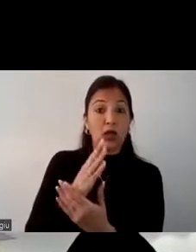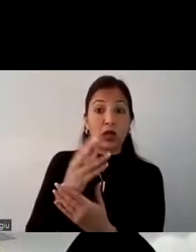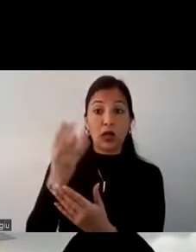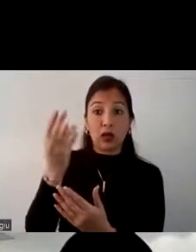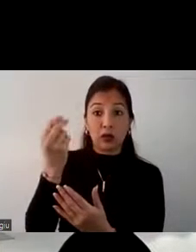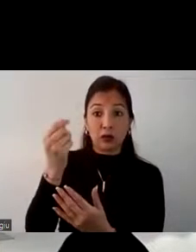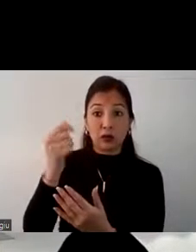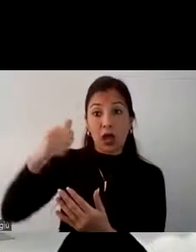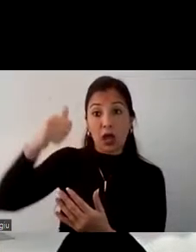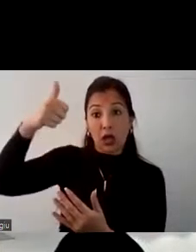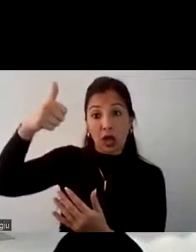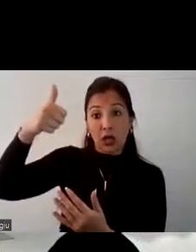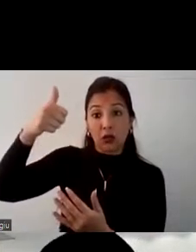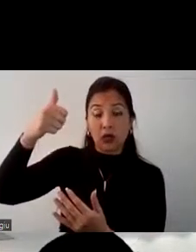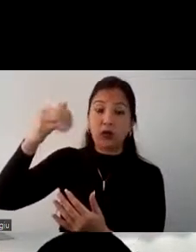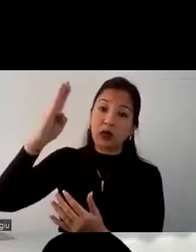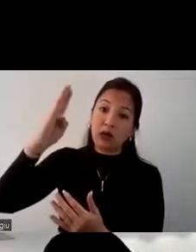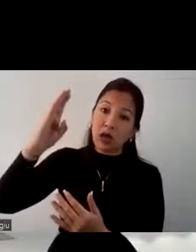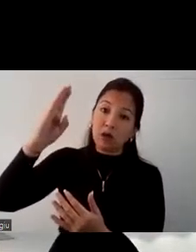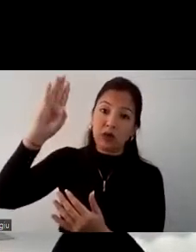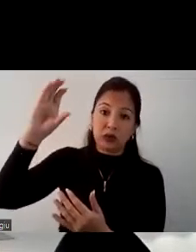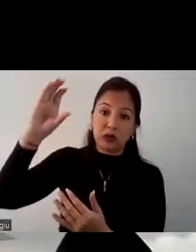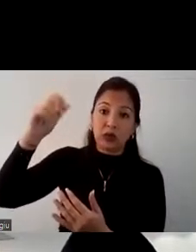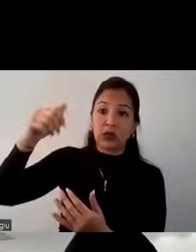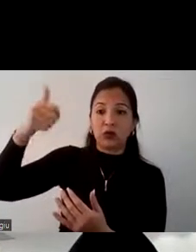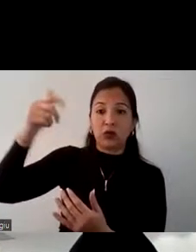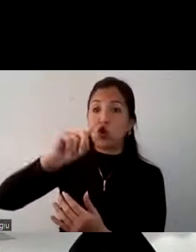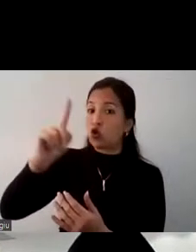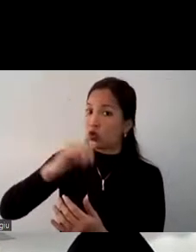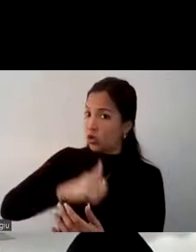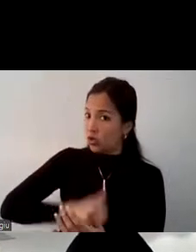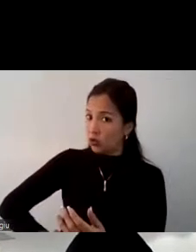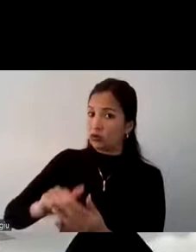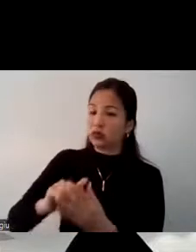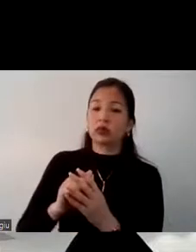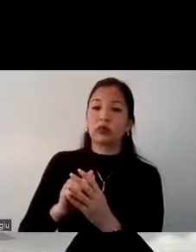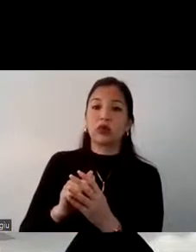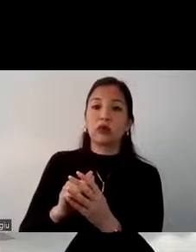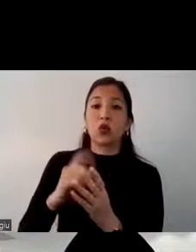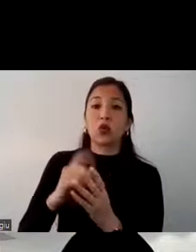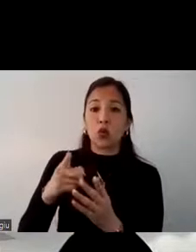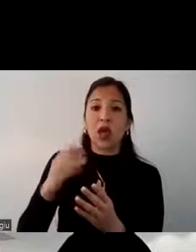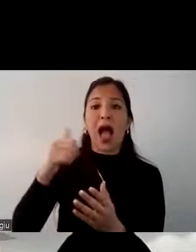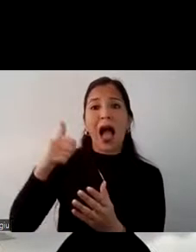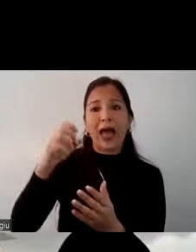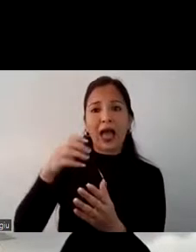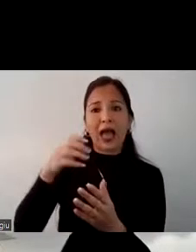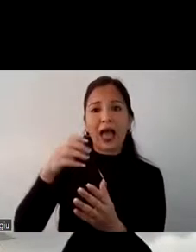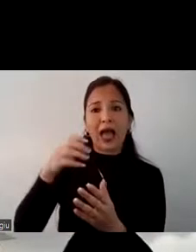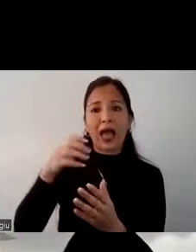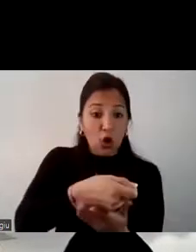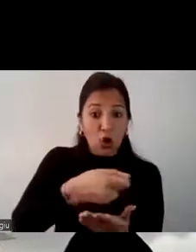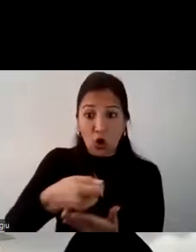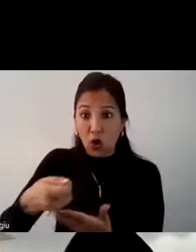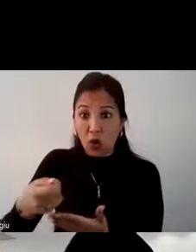estrato alto y medio alto habitan en la sierra y no tienen hijos utilizan agencias para poder realizar su